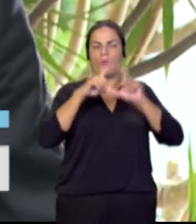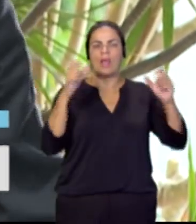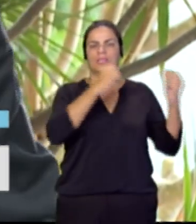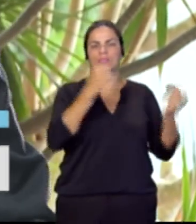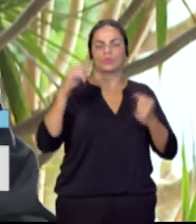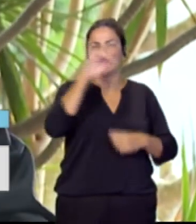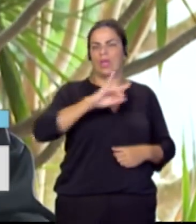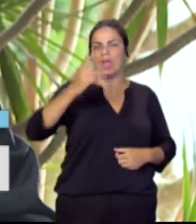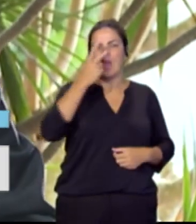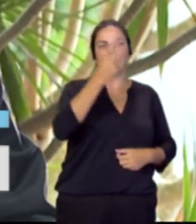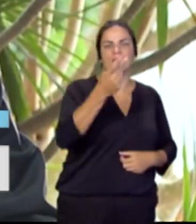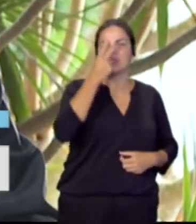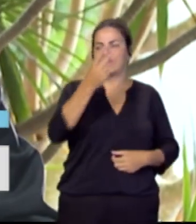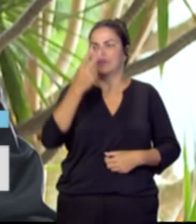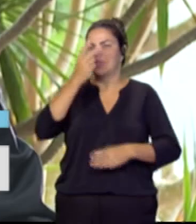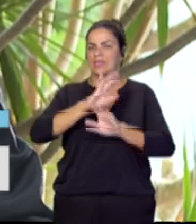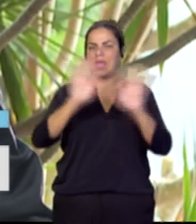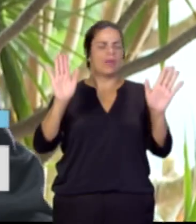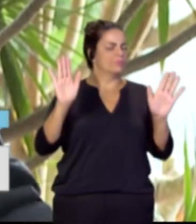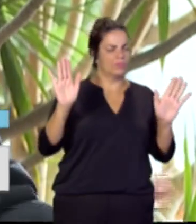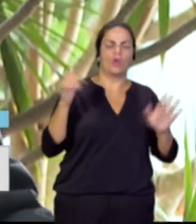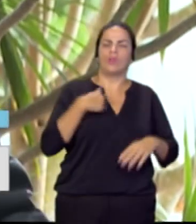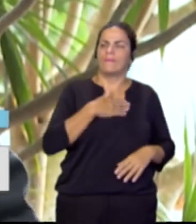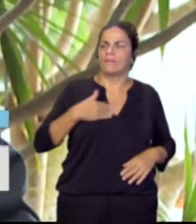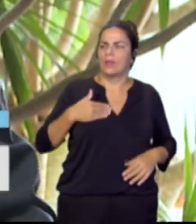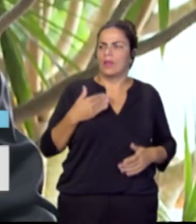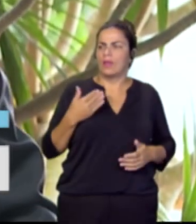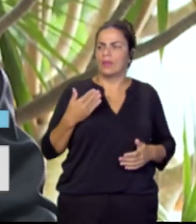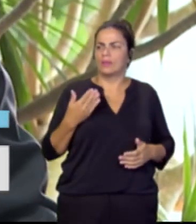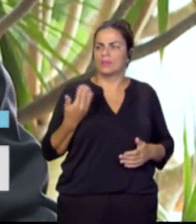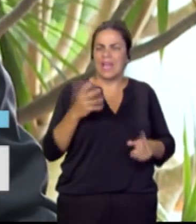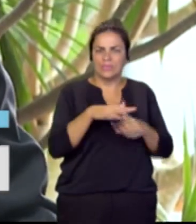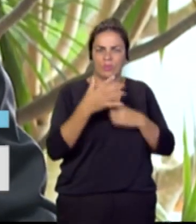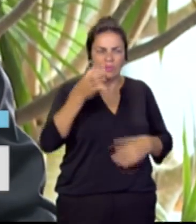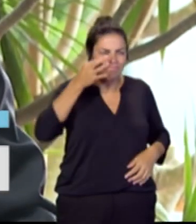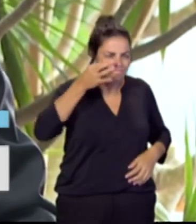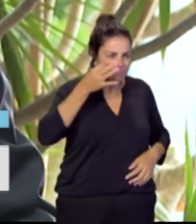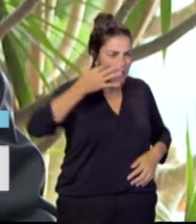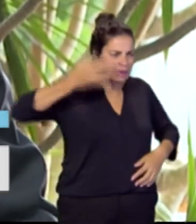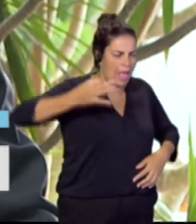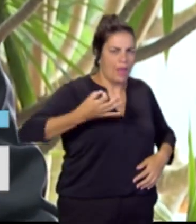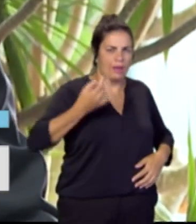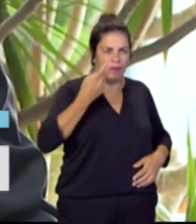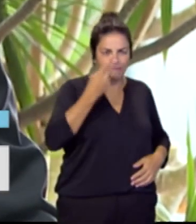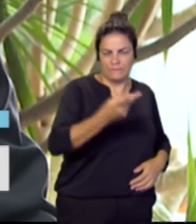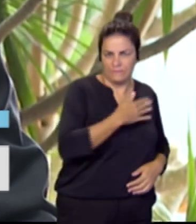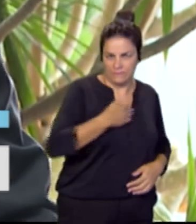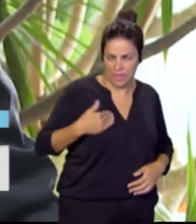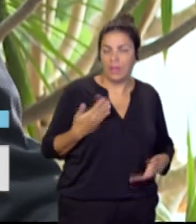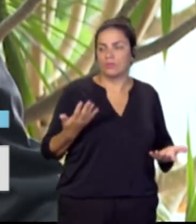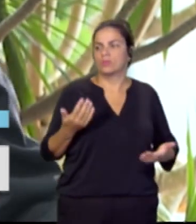canarias. Quiero también entender la situación sobre el terreno. Voy a visitar,